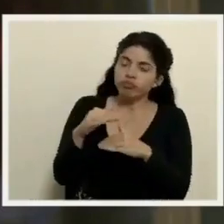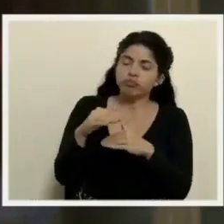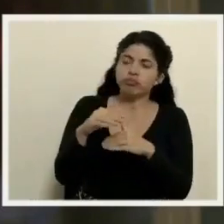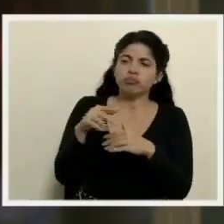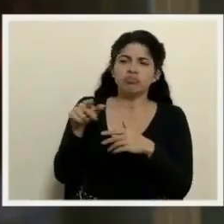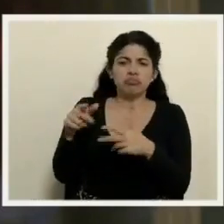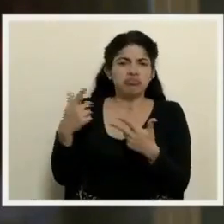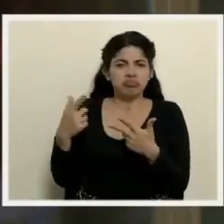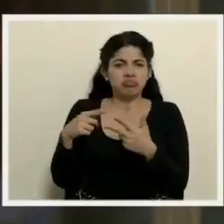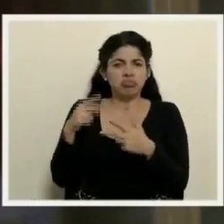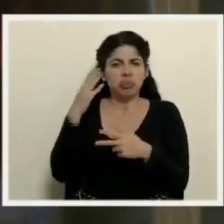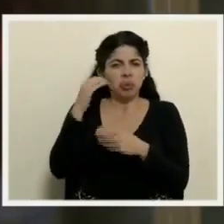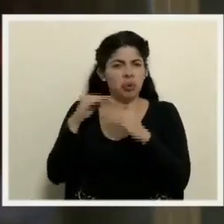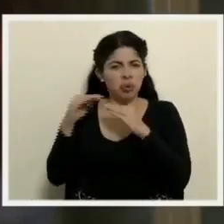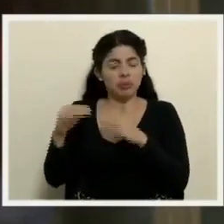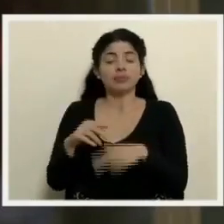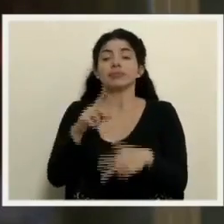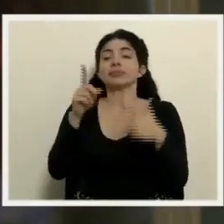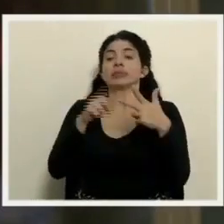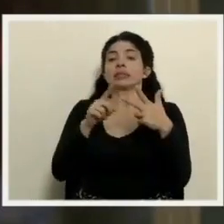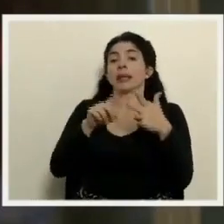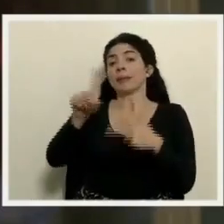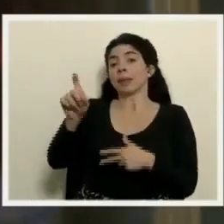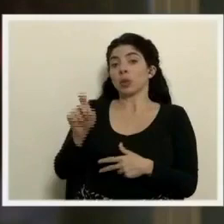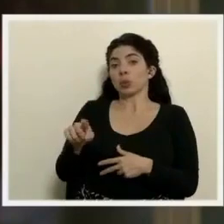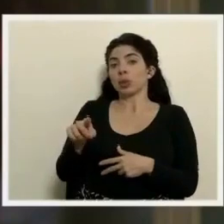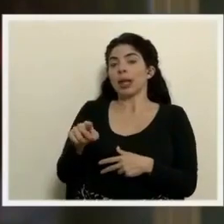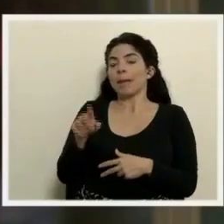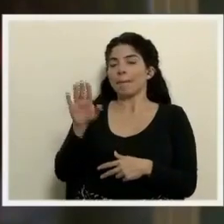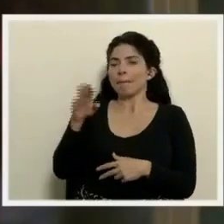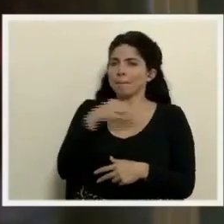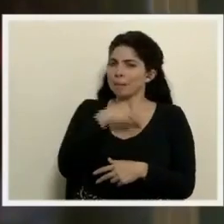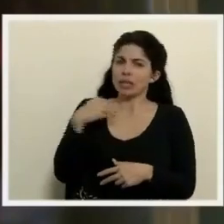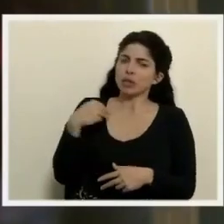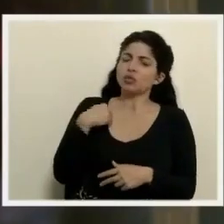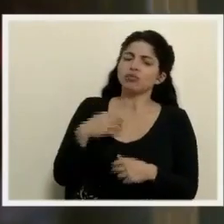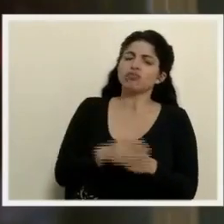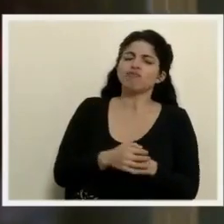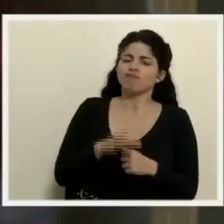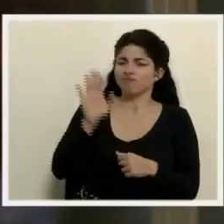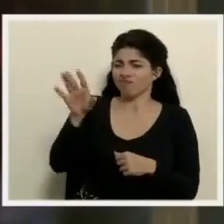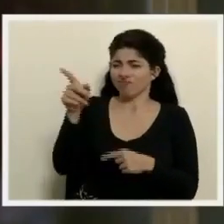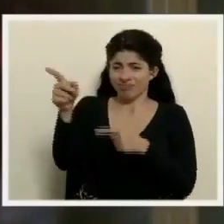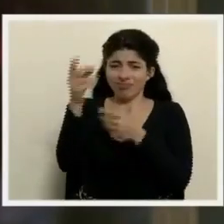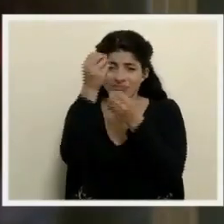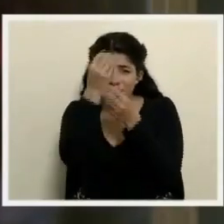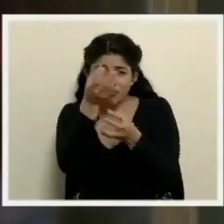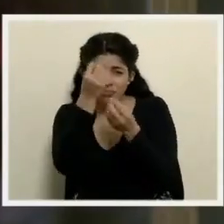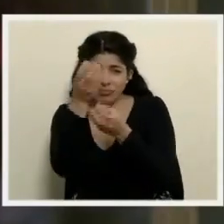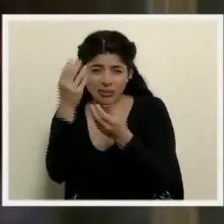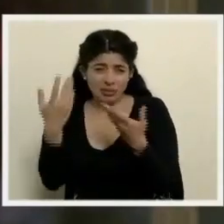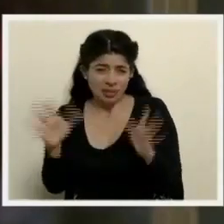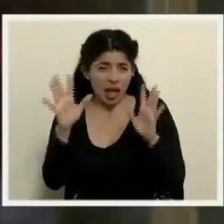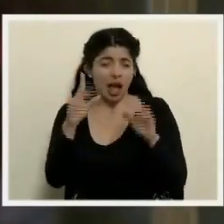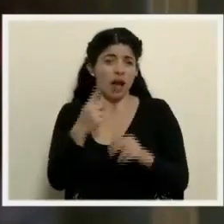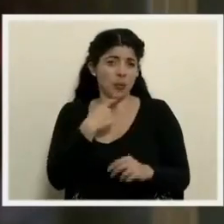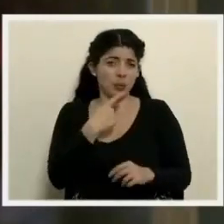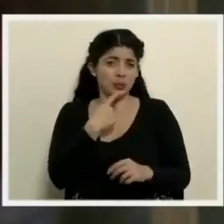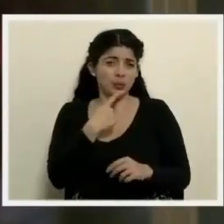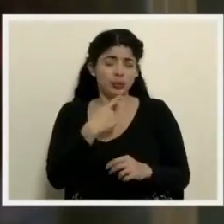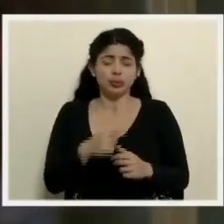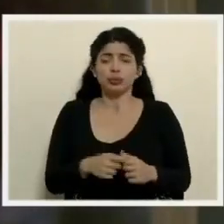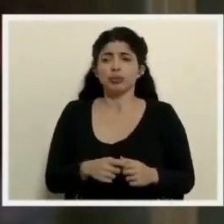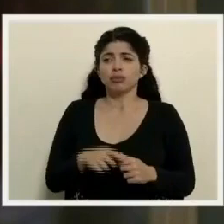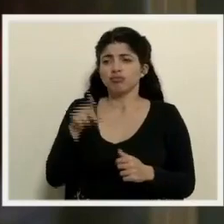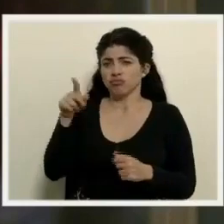Y tercera pregunta, señor ministro. Dentro de las informaciones que se ha mencionado usted, que